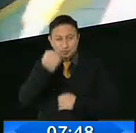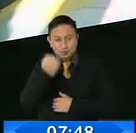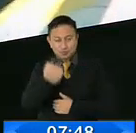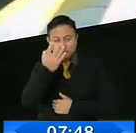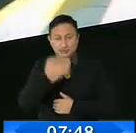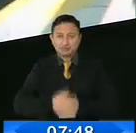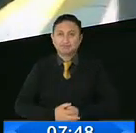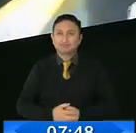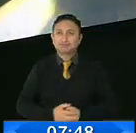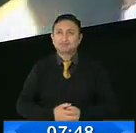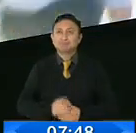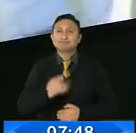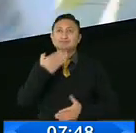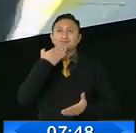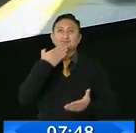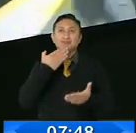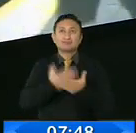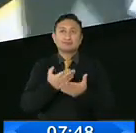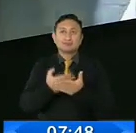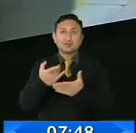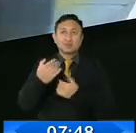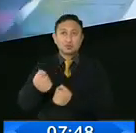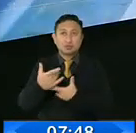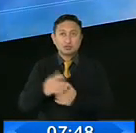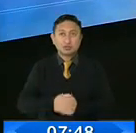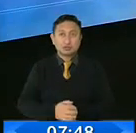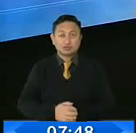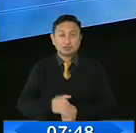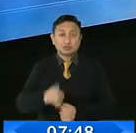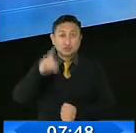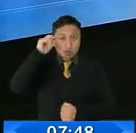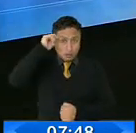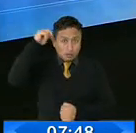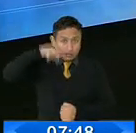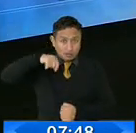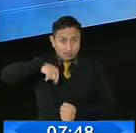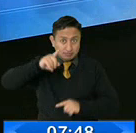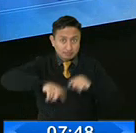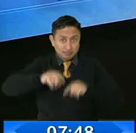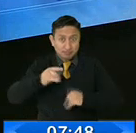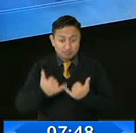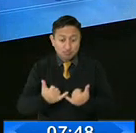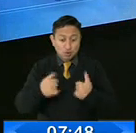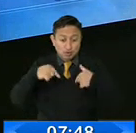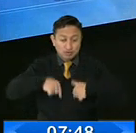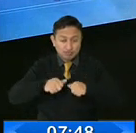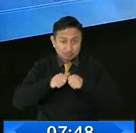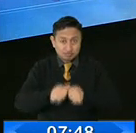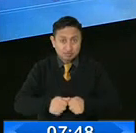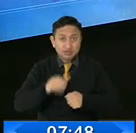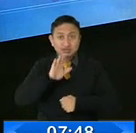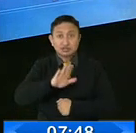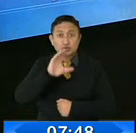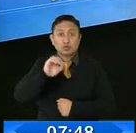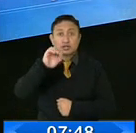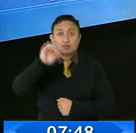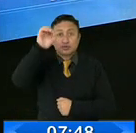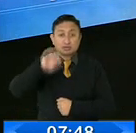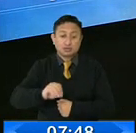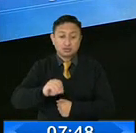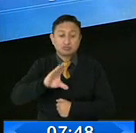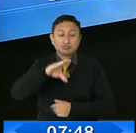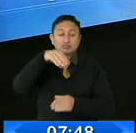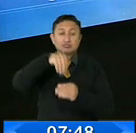Buen día. Muchas gracias, Sofía, por esa información. Entonces, recuerde, amigo televidente, hasta el momento se sigue manteniendo el aforo del 50%